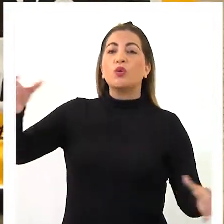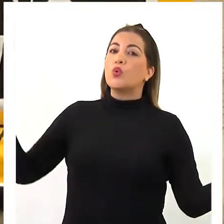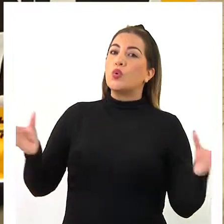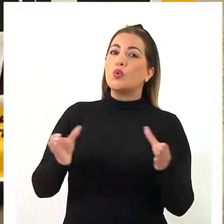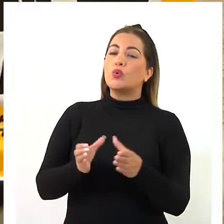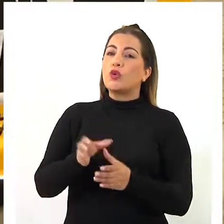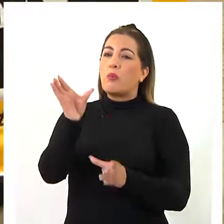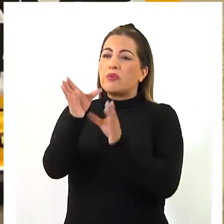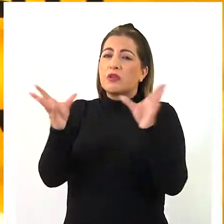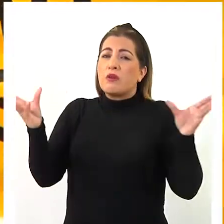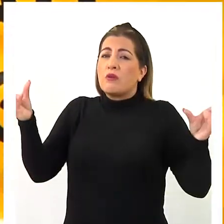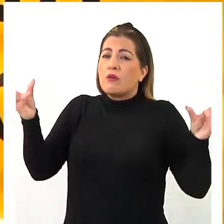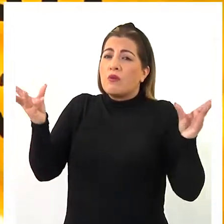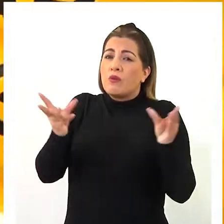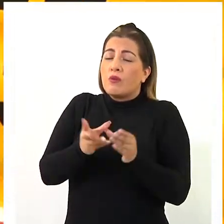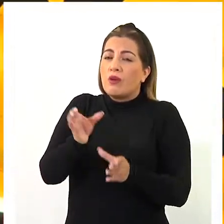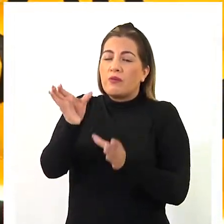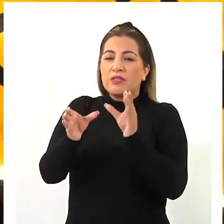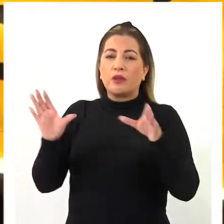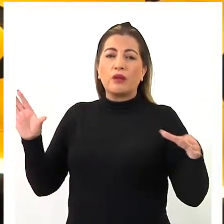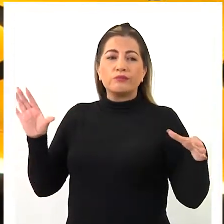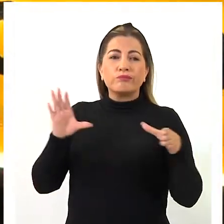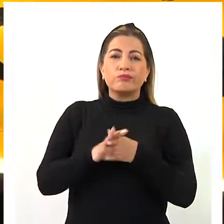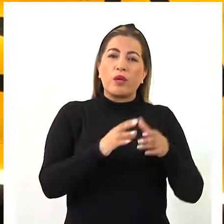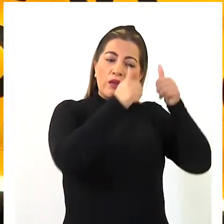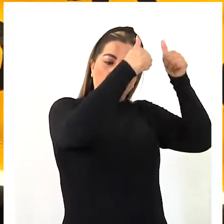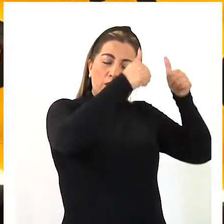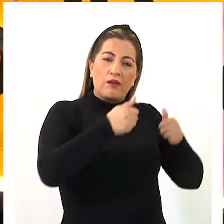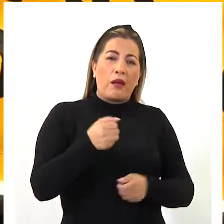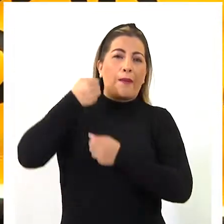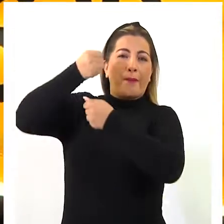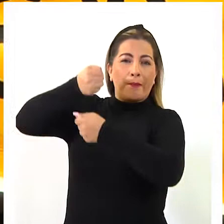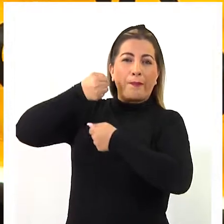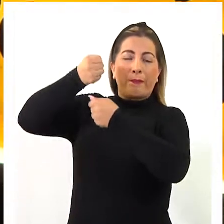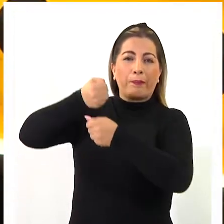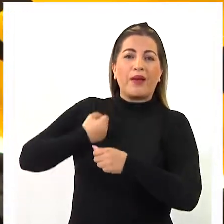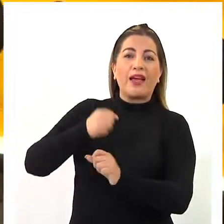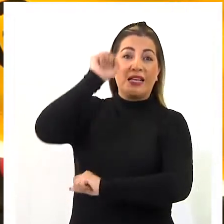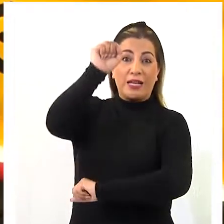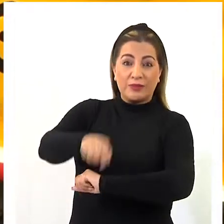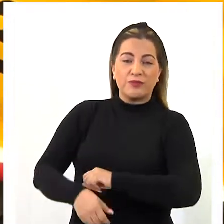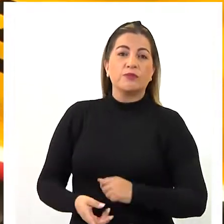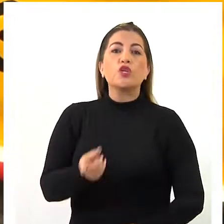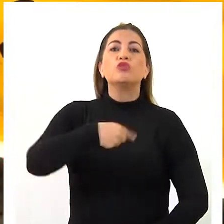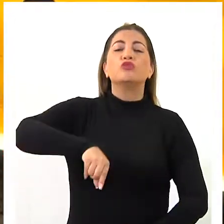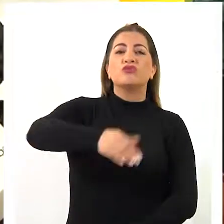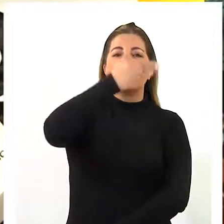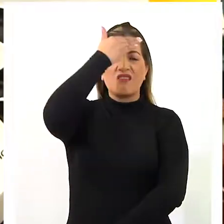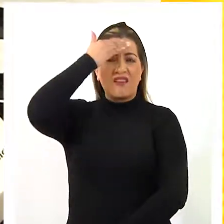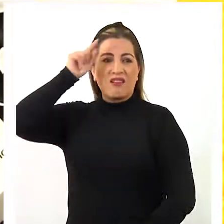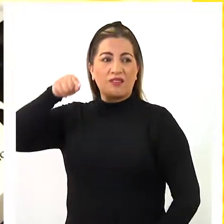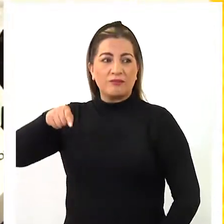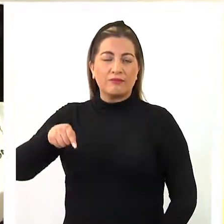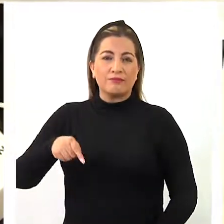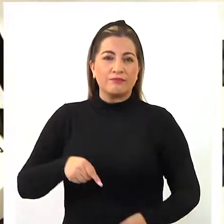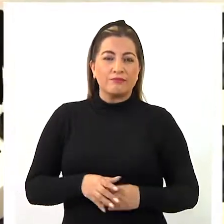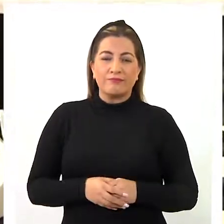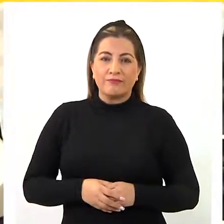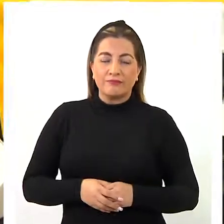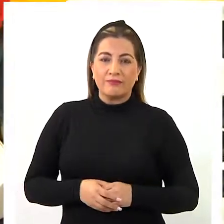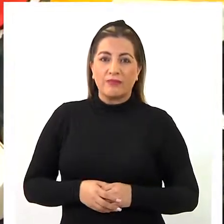un grupo de reducido de personas se reunió con pancartas llamando a votar por el apruebo. Creemos que dejar